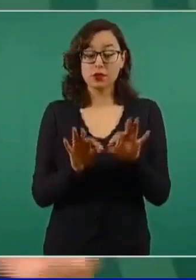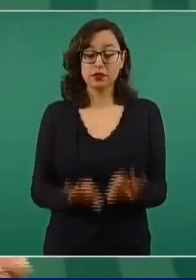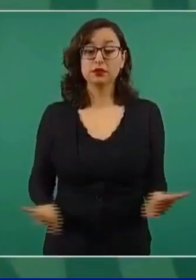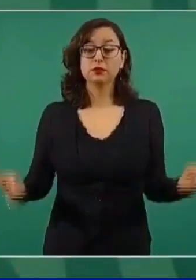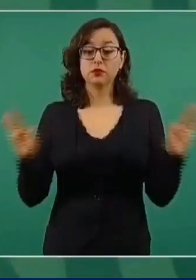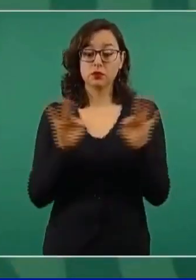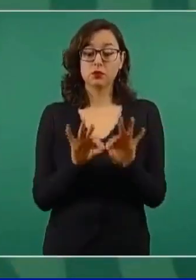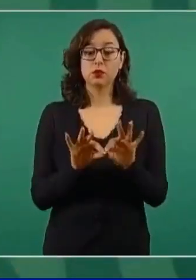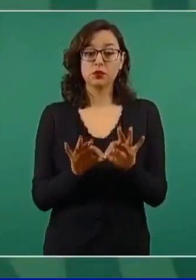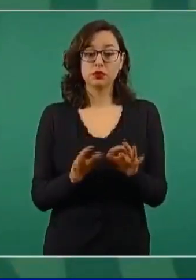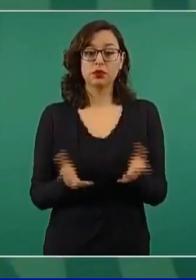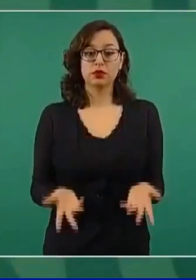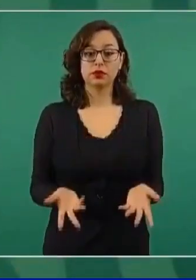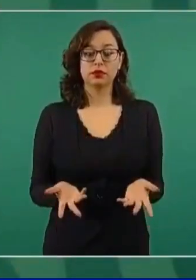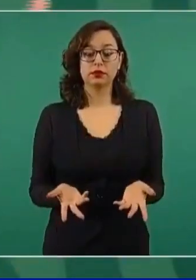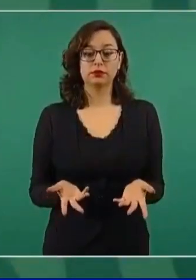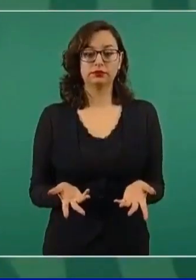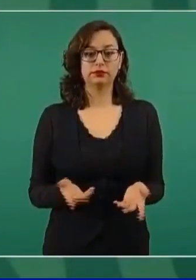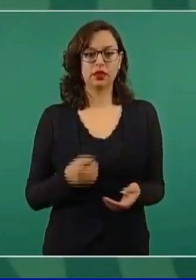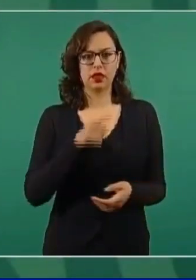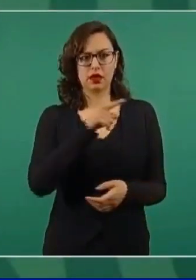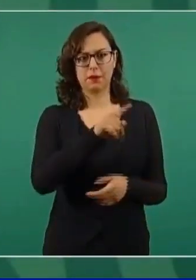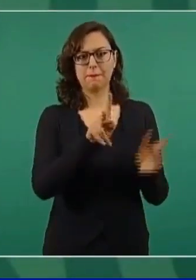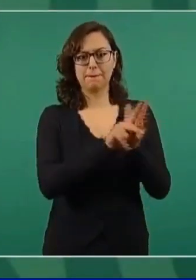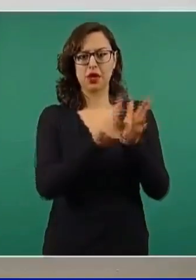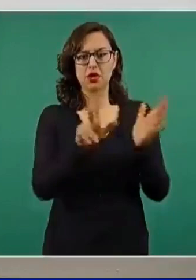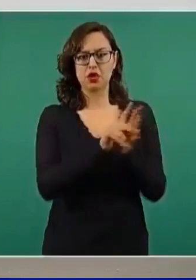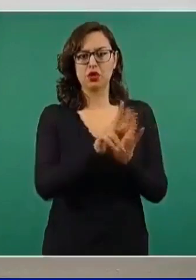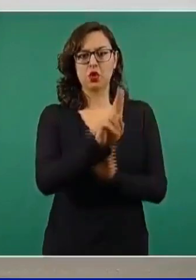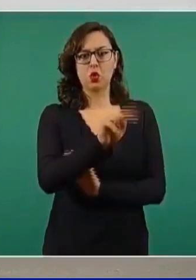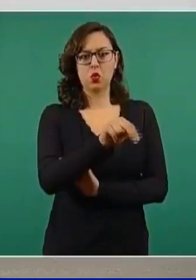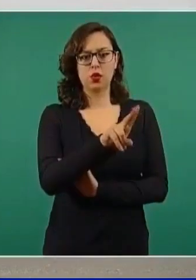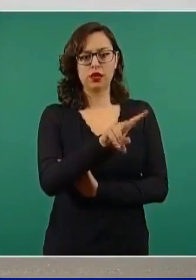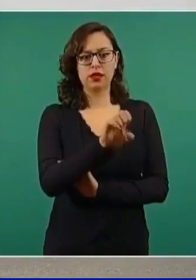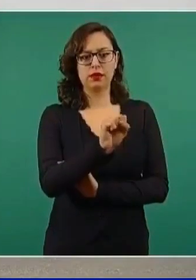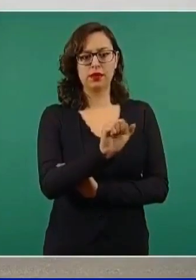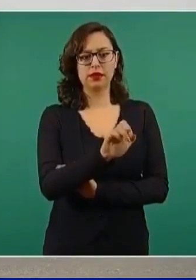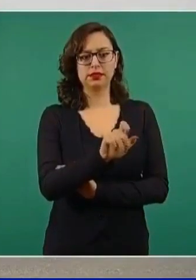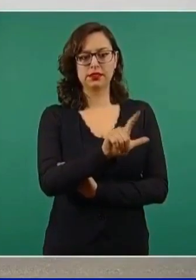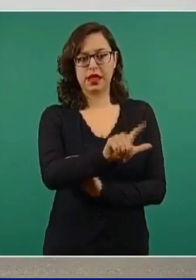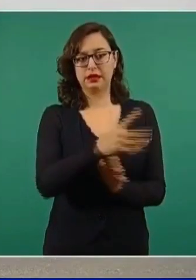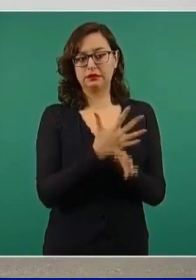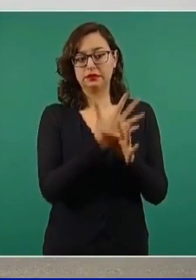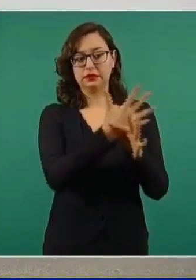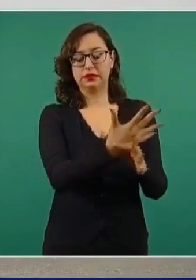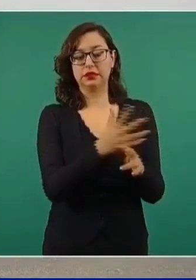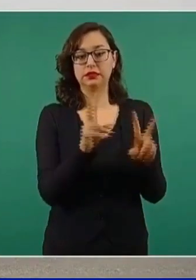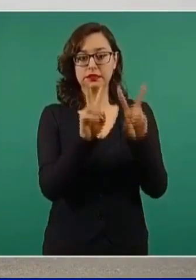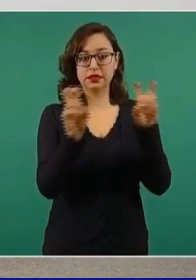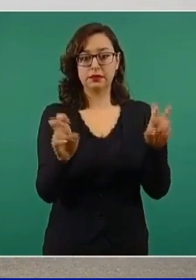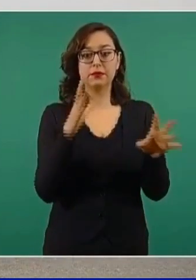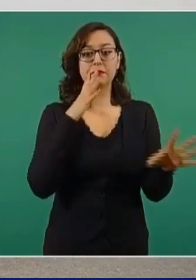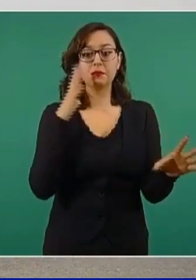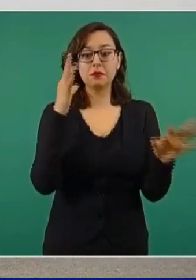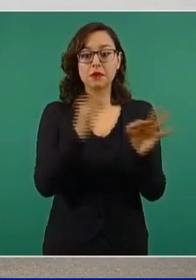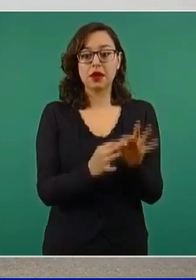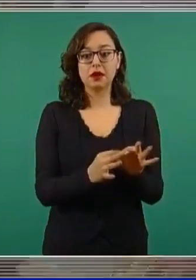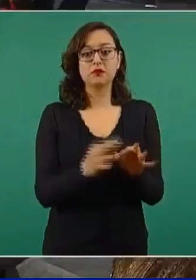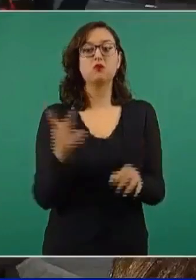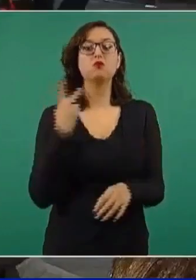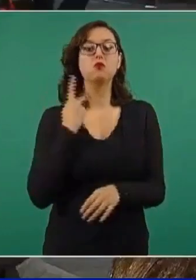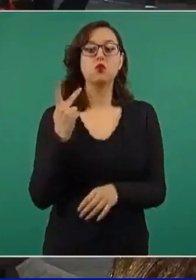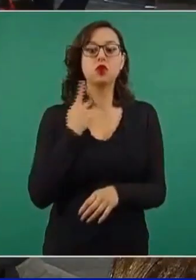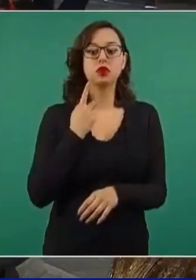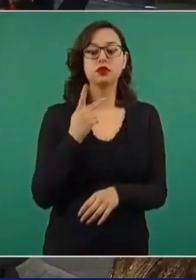periódico Universal habló de eso, de la responsabilidad moral. Decía política, política, pero la